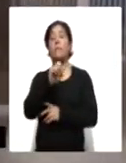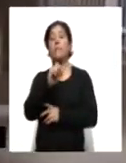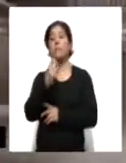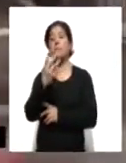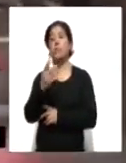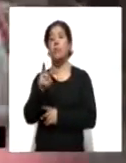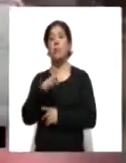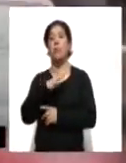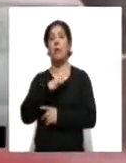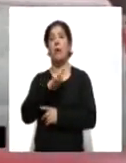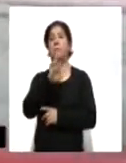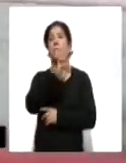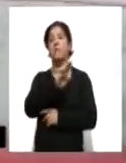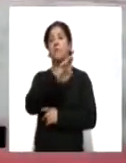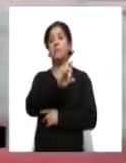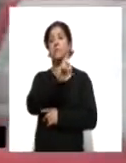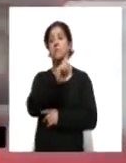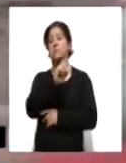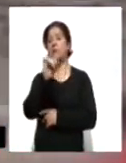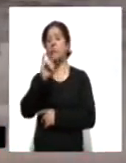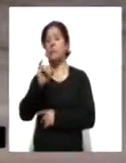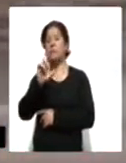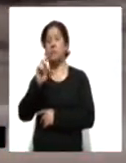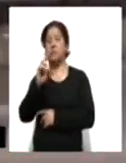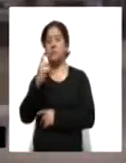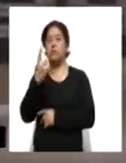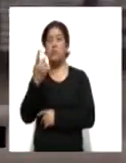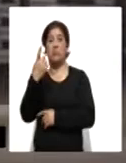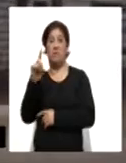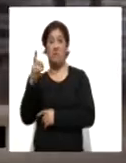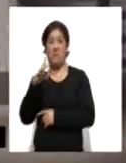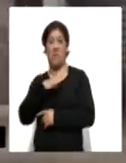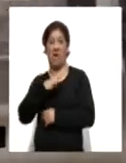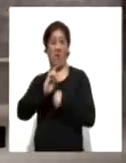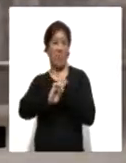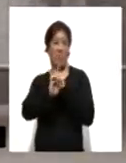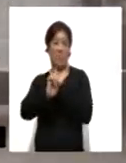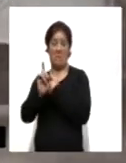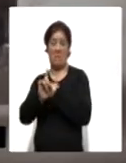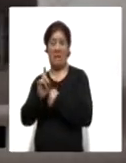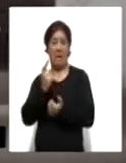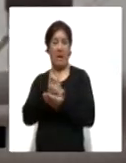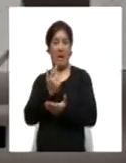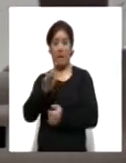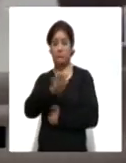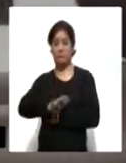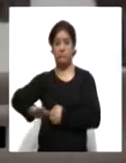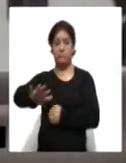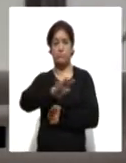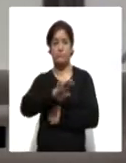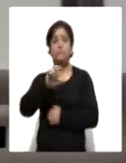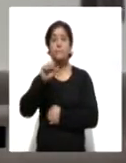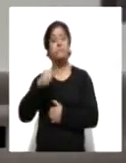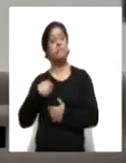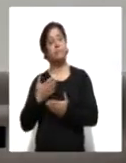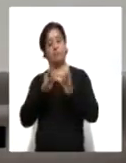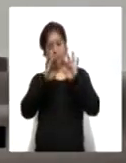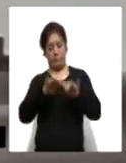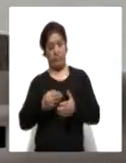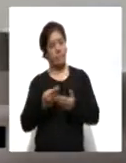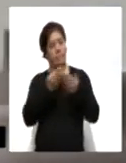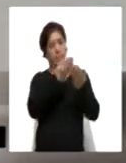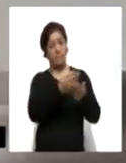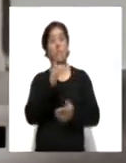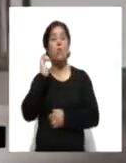el miércoles 30 y el jueves 31 de diciembre de 2020, causó diversas afectaciones en el territorio. Con esta solicitud, se espera se